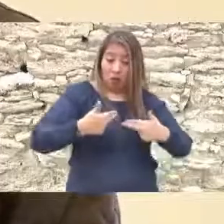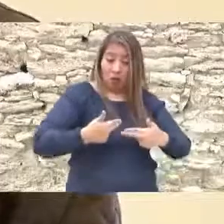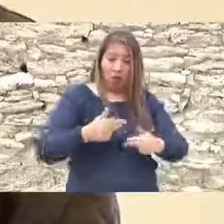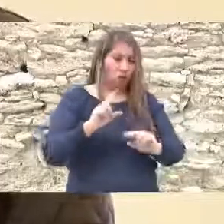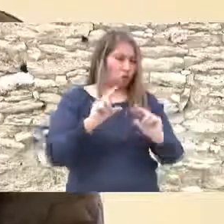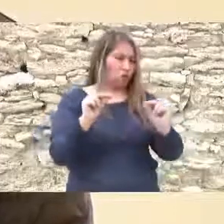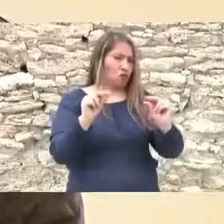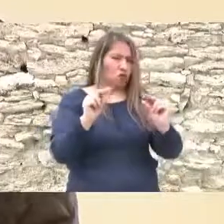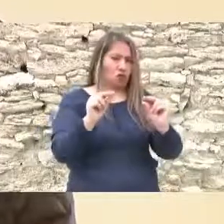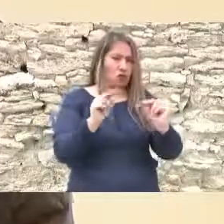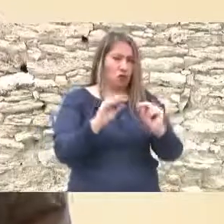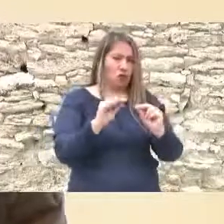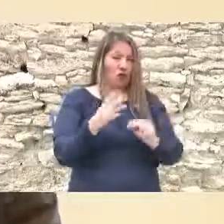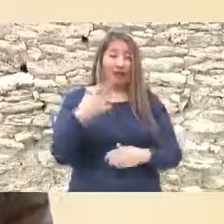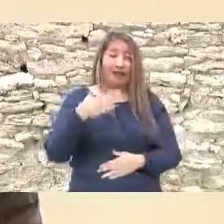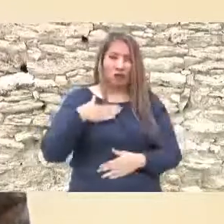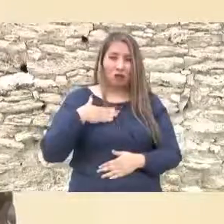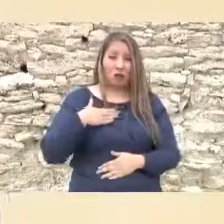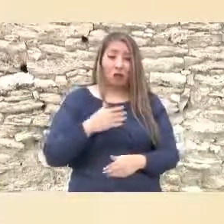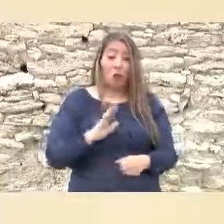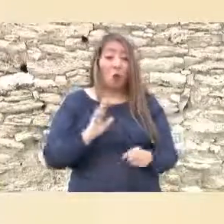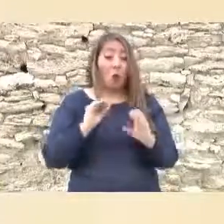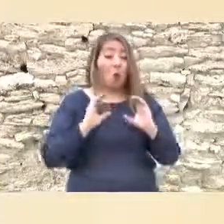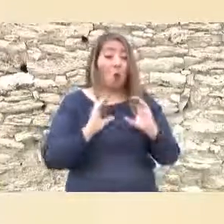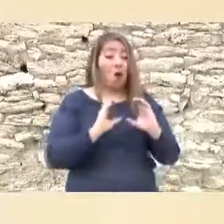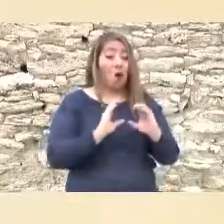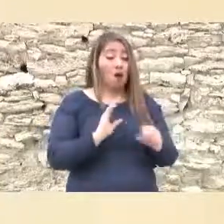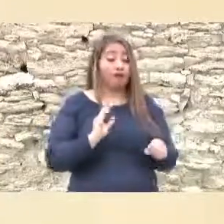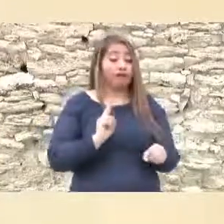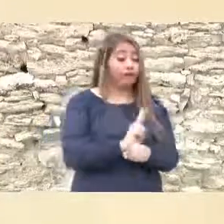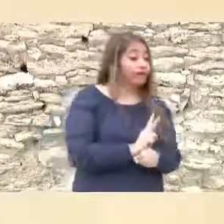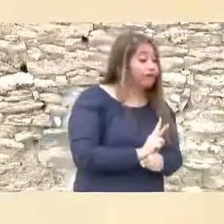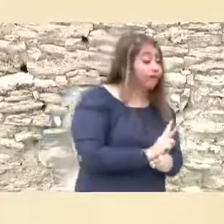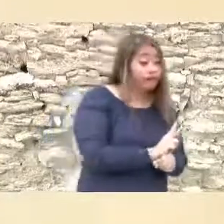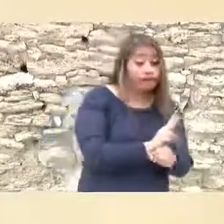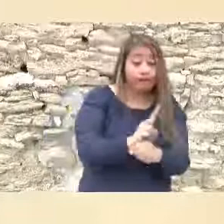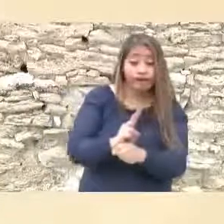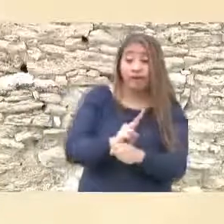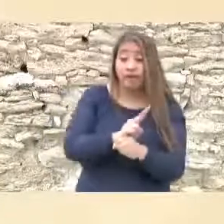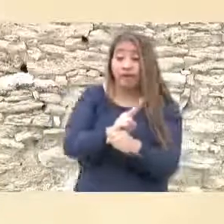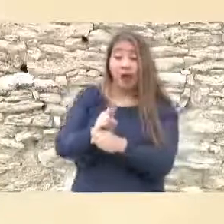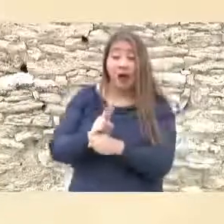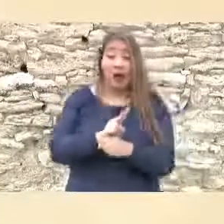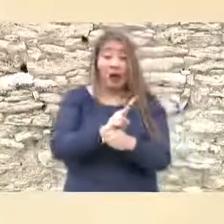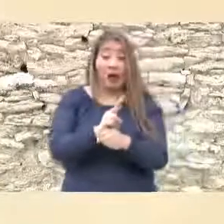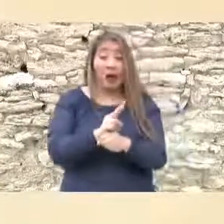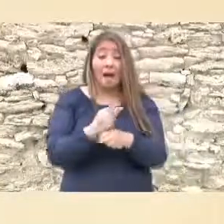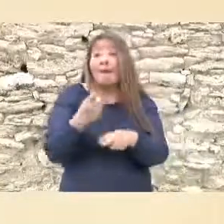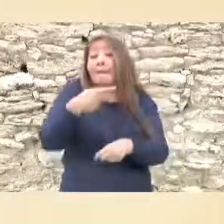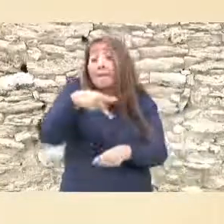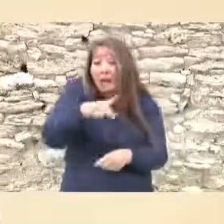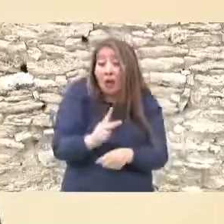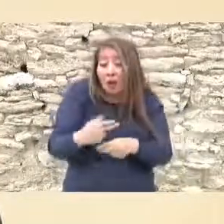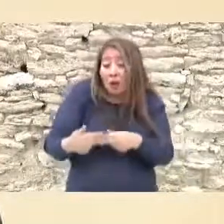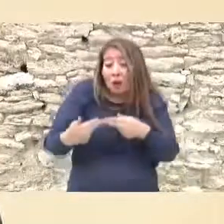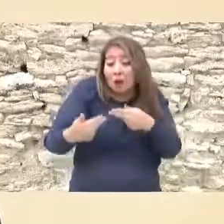nosotros somos guardianes y tenemos que entregar buenas cuentas a las nuevas generaciones